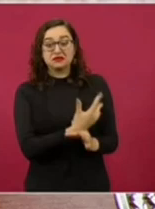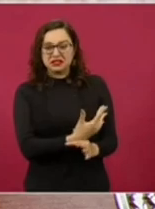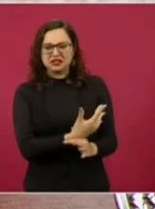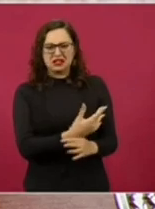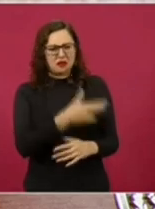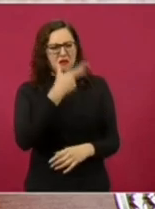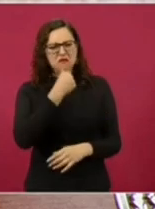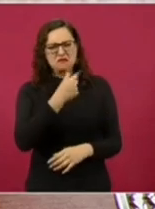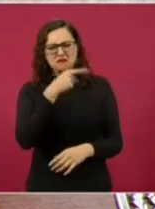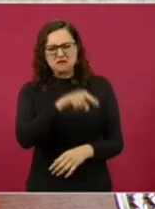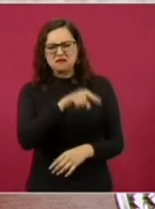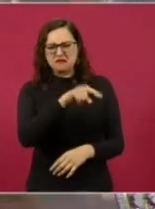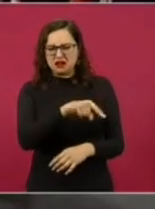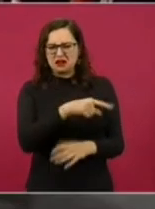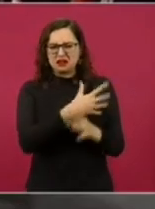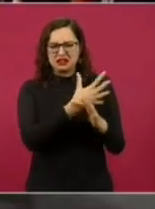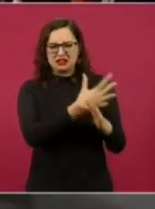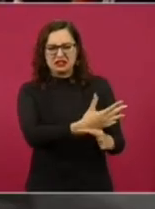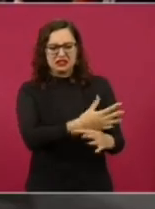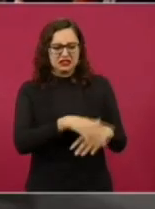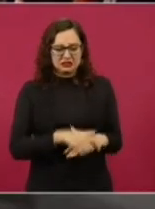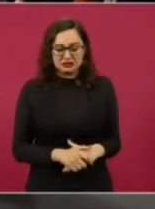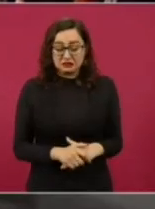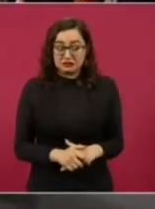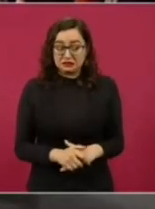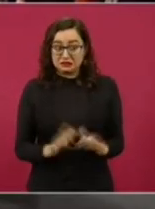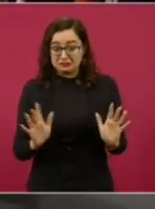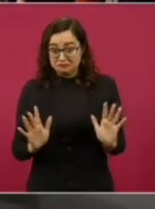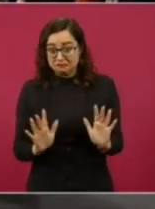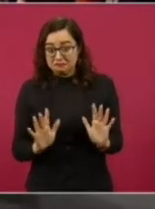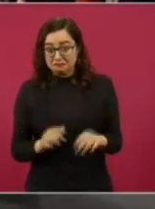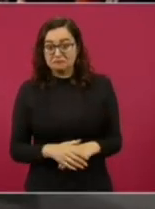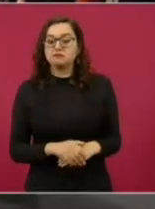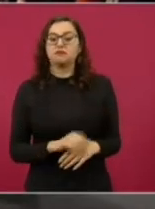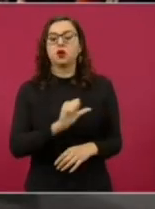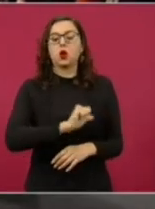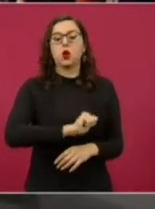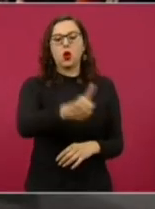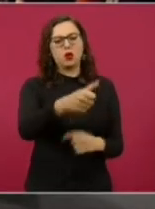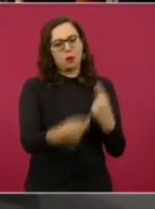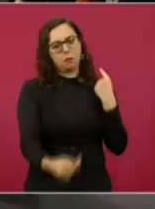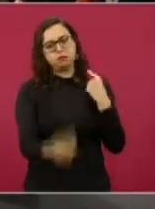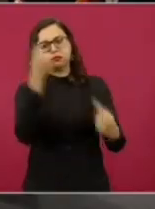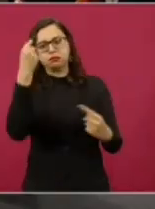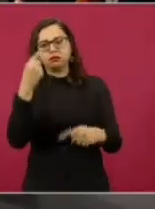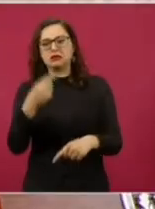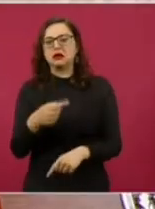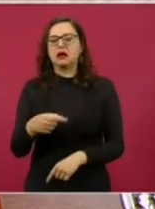Luego otro dijo que yo era Hitler. ¿Quién fue ese?